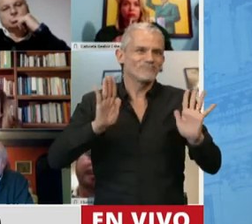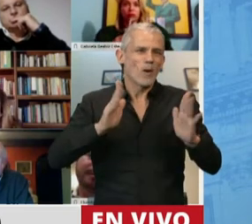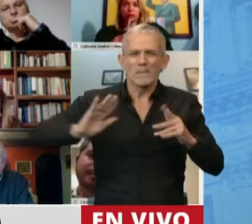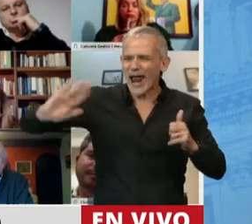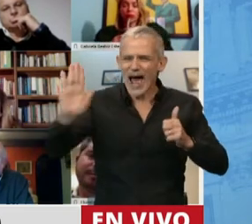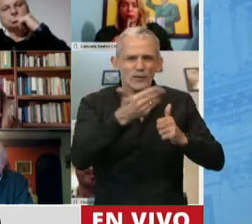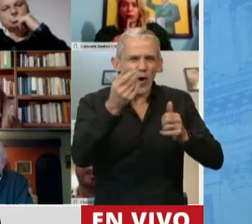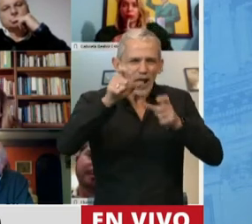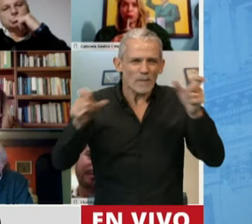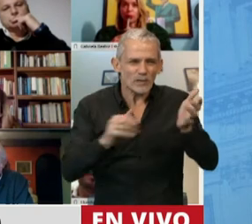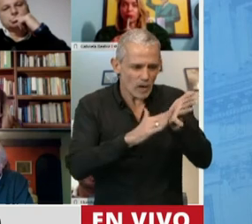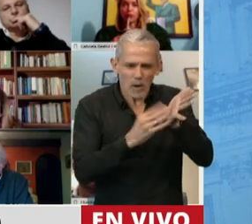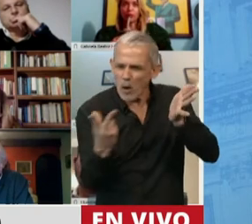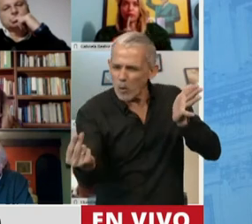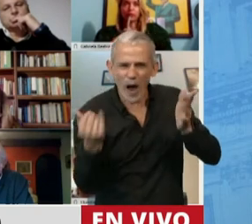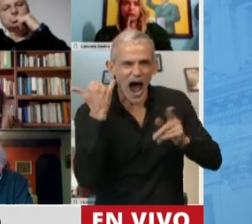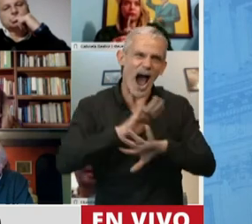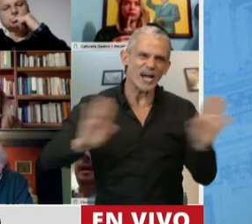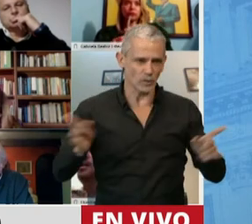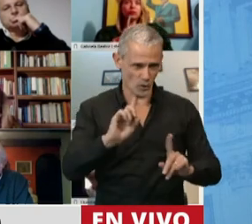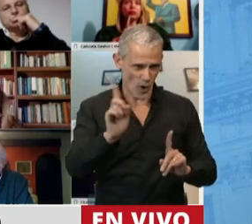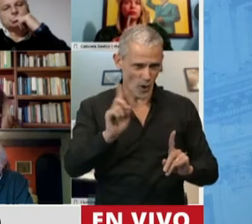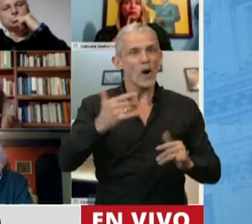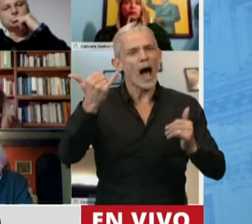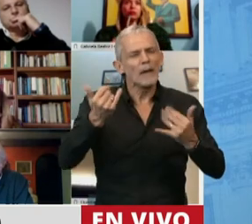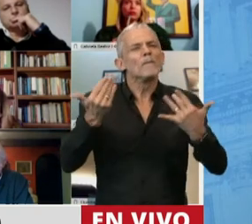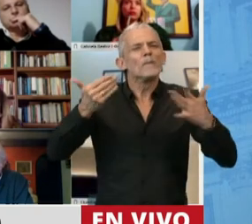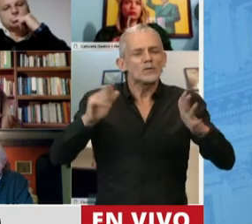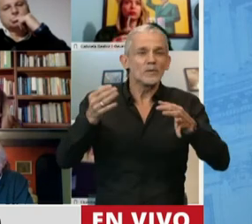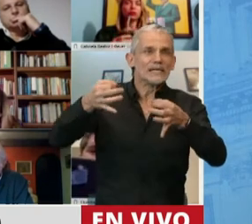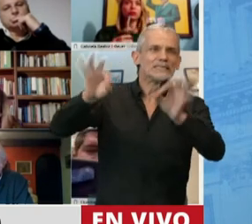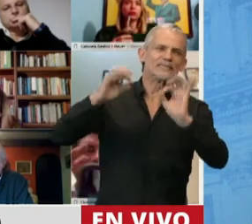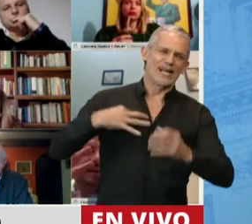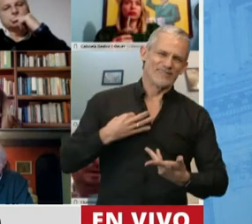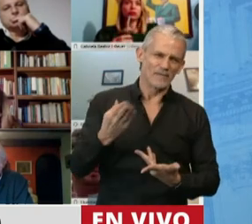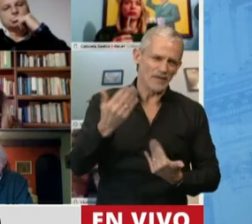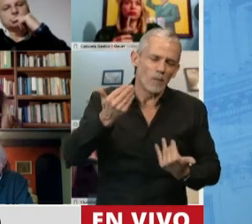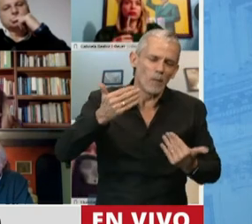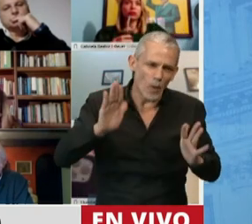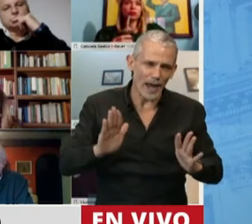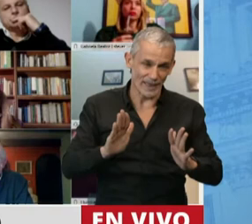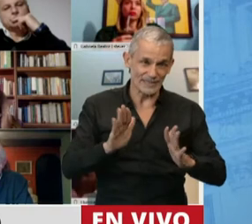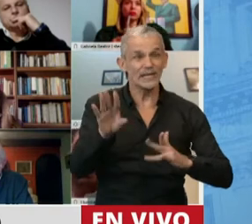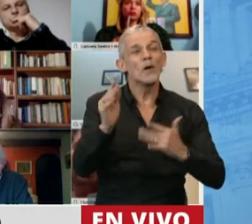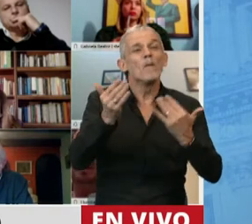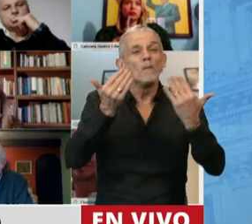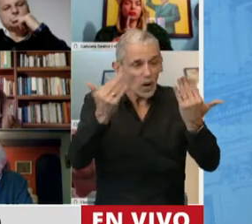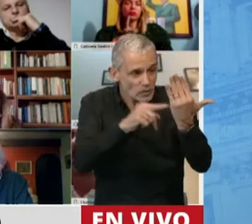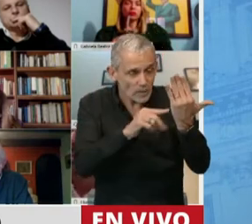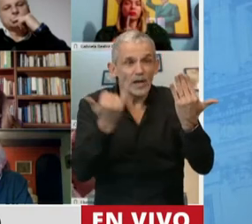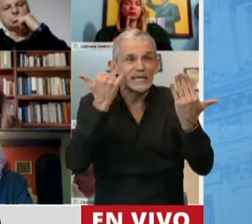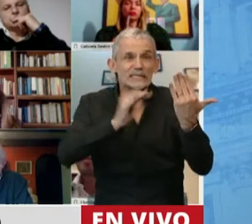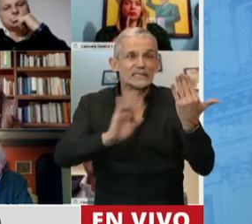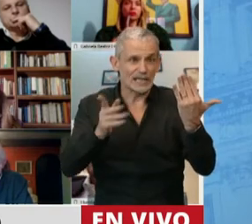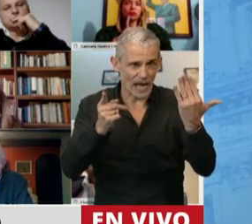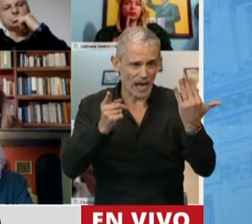si está viéndose, es una posibilidad de salvar vidas y que por lo tanto, la posibilidad, si